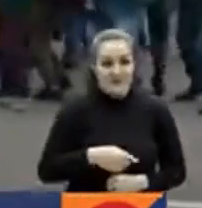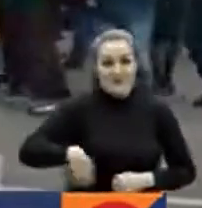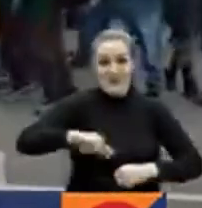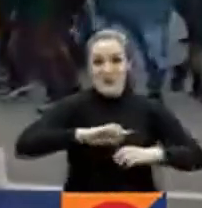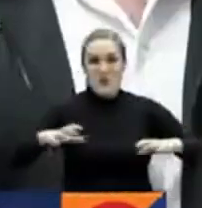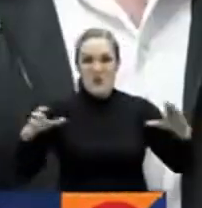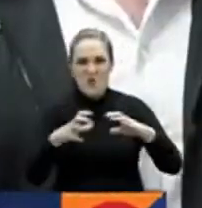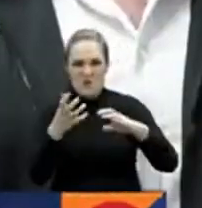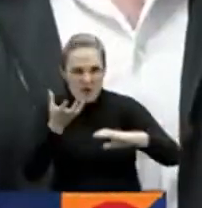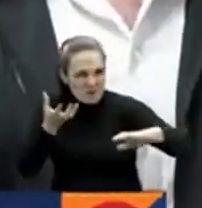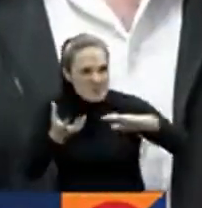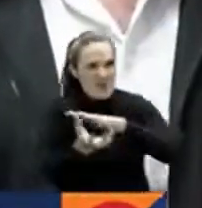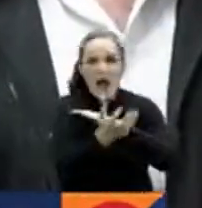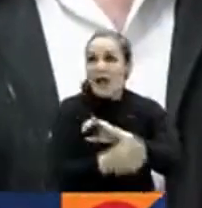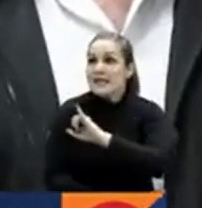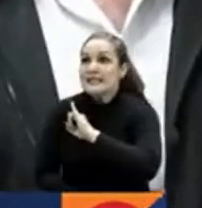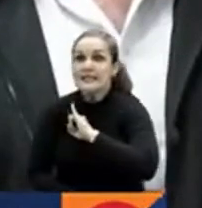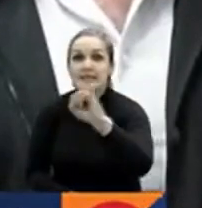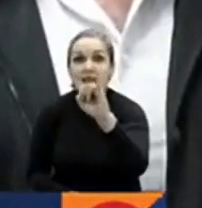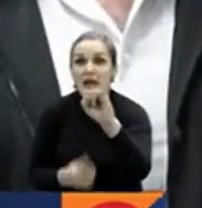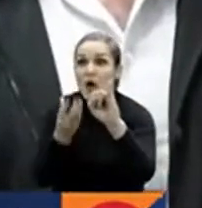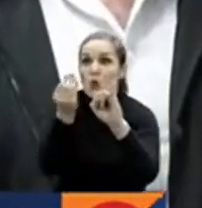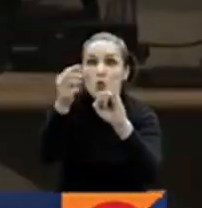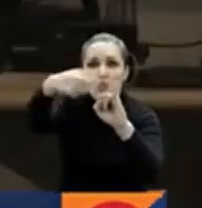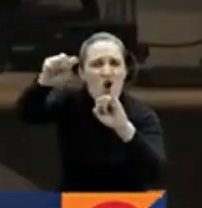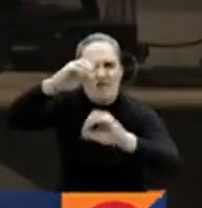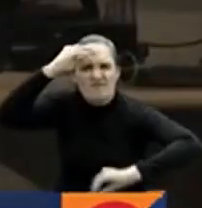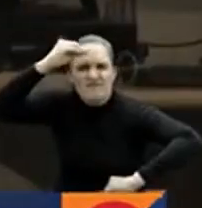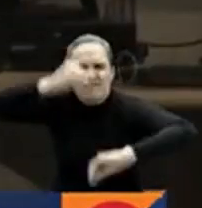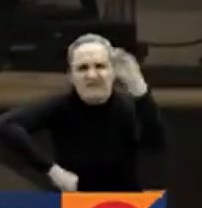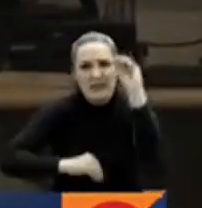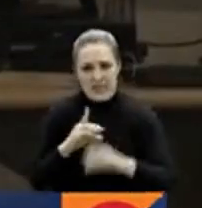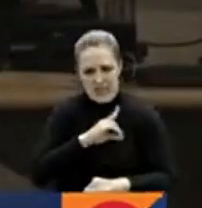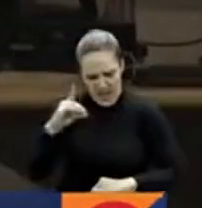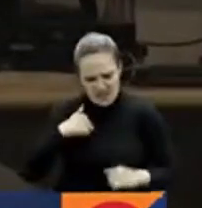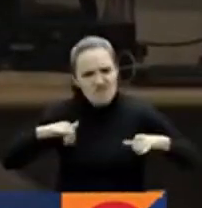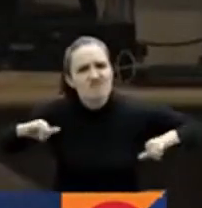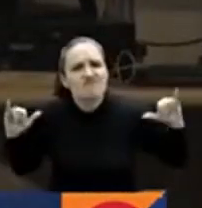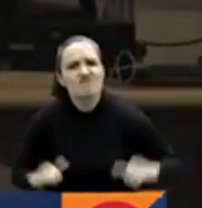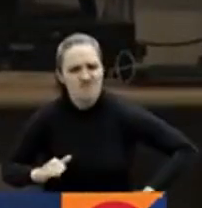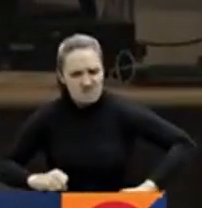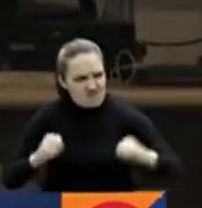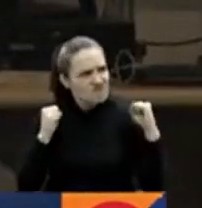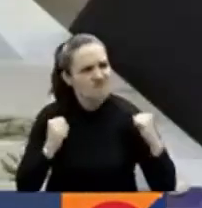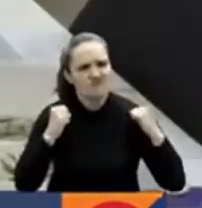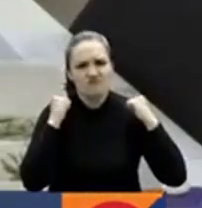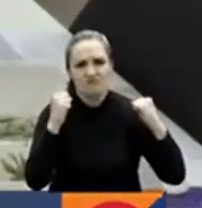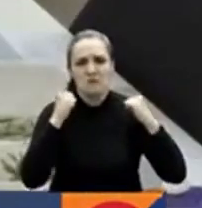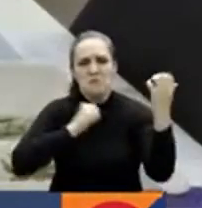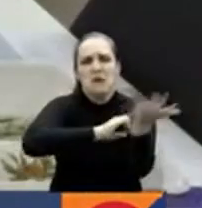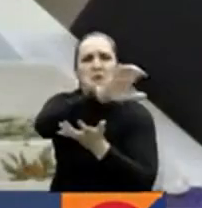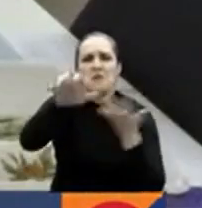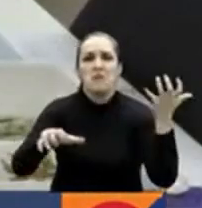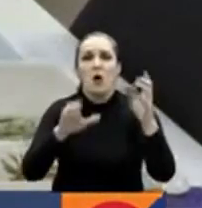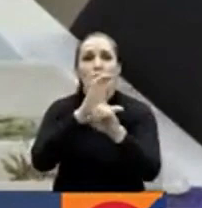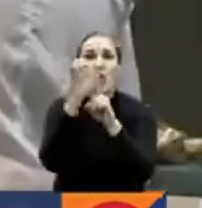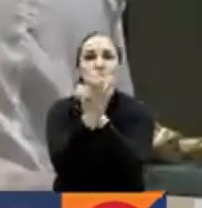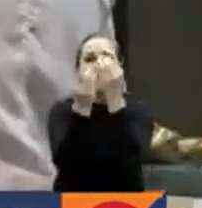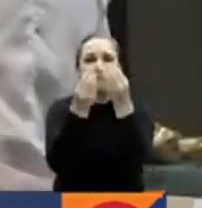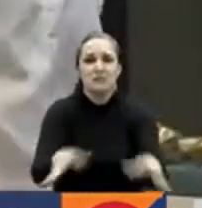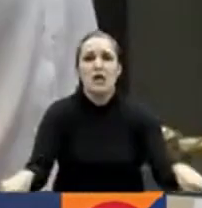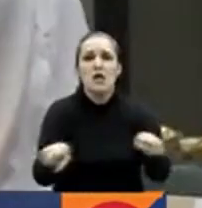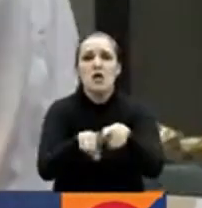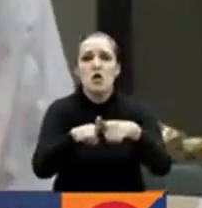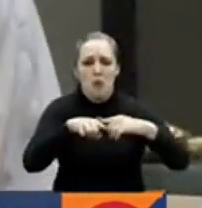titularidad de la izquierda en el gobierno en la figura de Lula representó un coste patrimonial inconmensurable. Hechos rompecabezas,